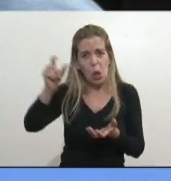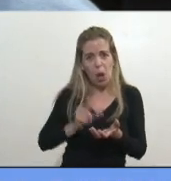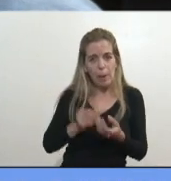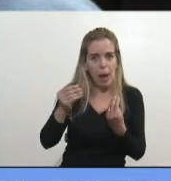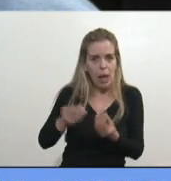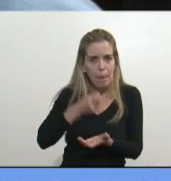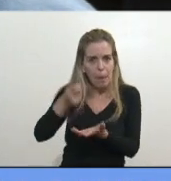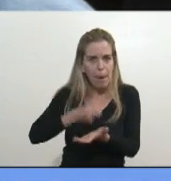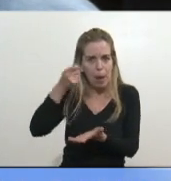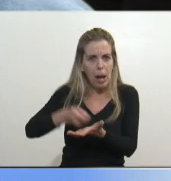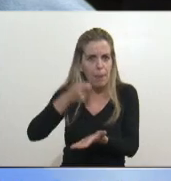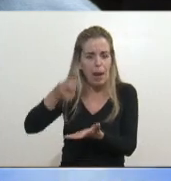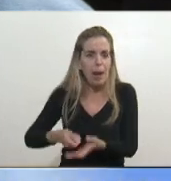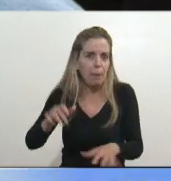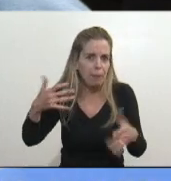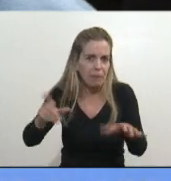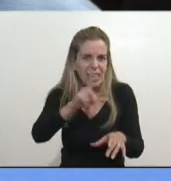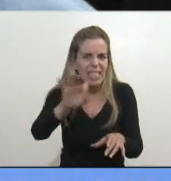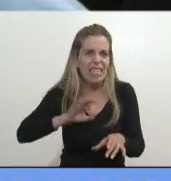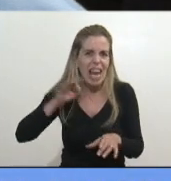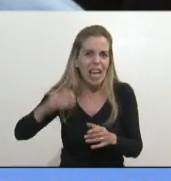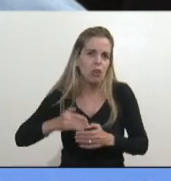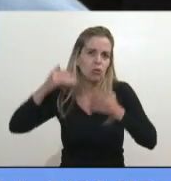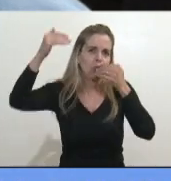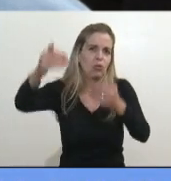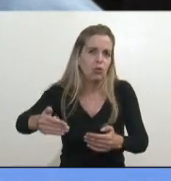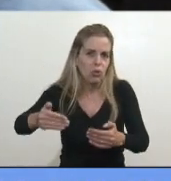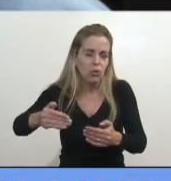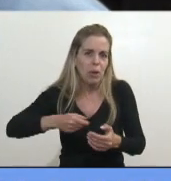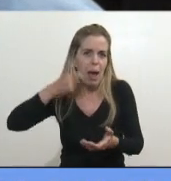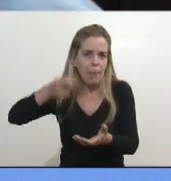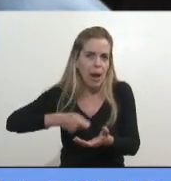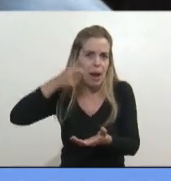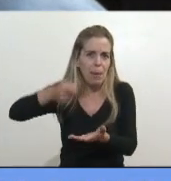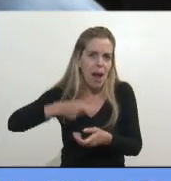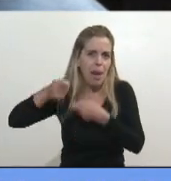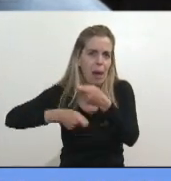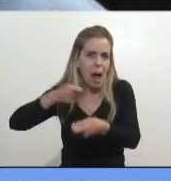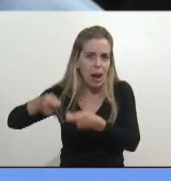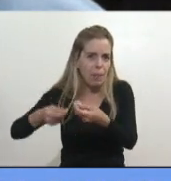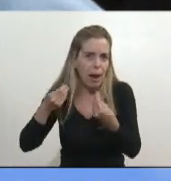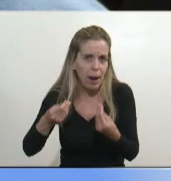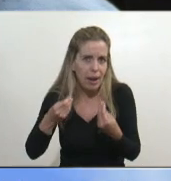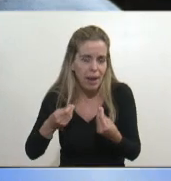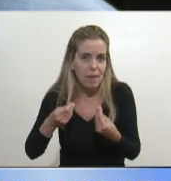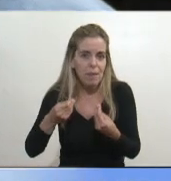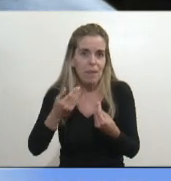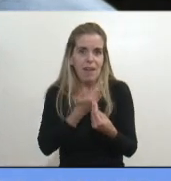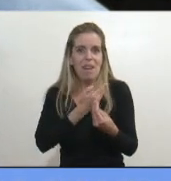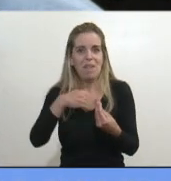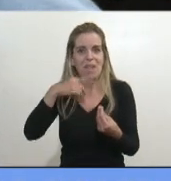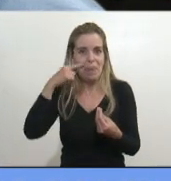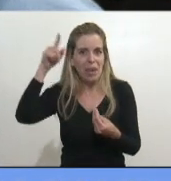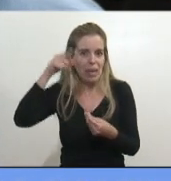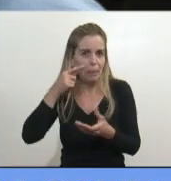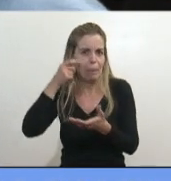que su tatara, tatara, tatara, tatara, tatara, nieto va a tener que pagar, el crédito, o sea, esos fondos de inversión que ellos acomodan, o sea, ya acomodaron el fondo